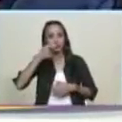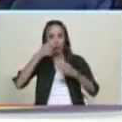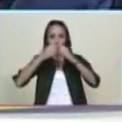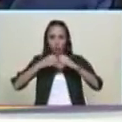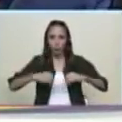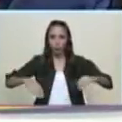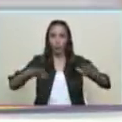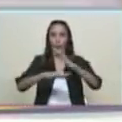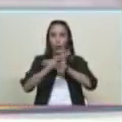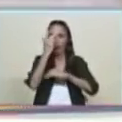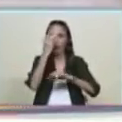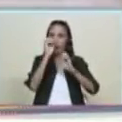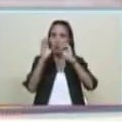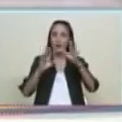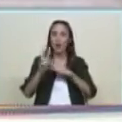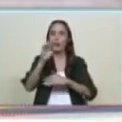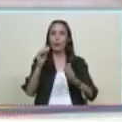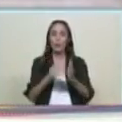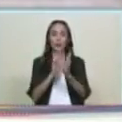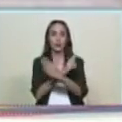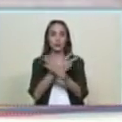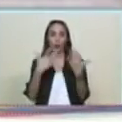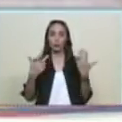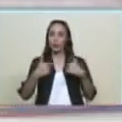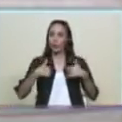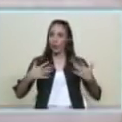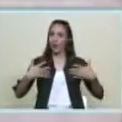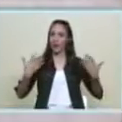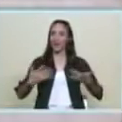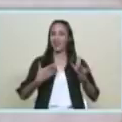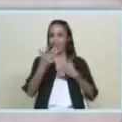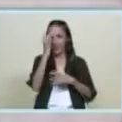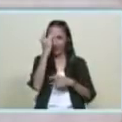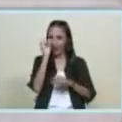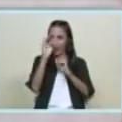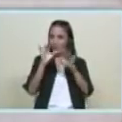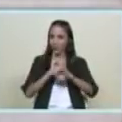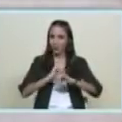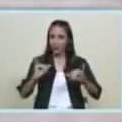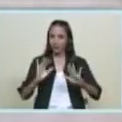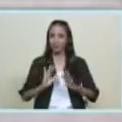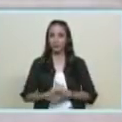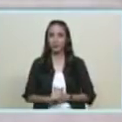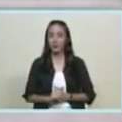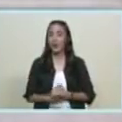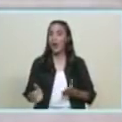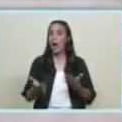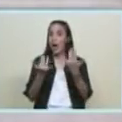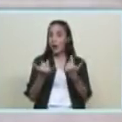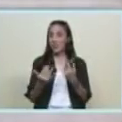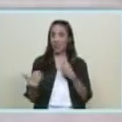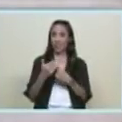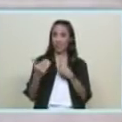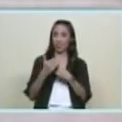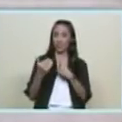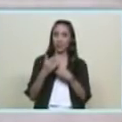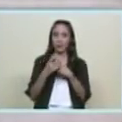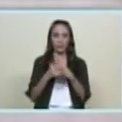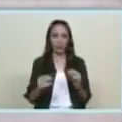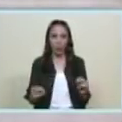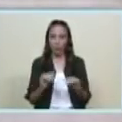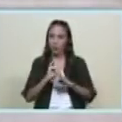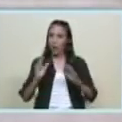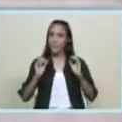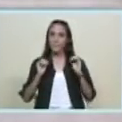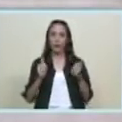carnavales 2018 estoy feliz porque llegó el carnaval esta vez no pudieron sabotear el precarnaval ni el